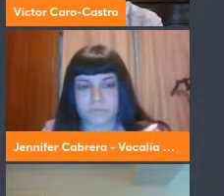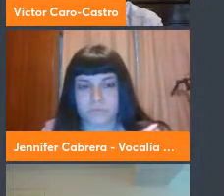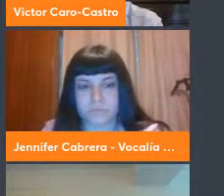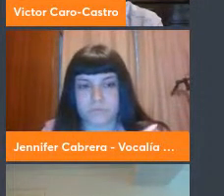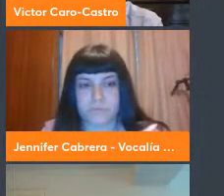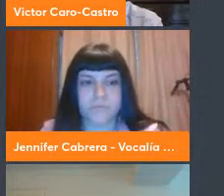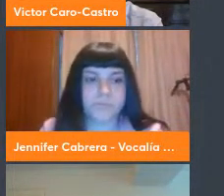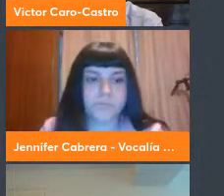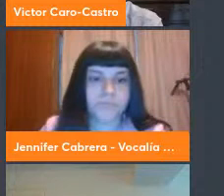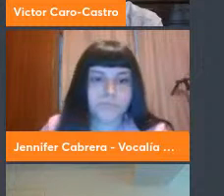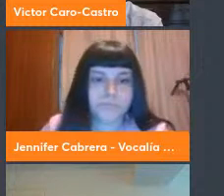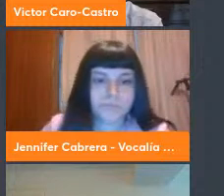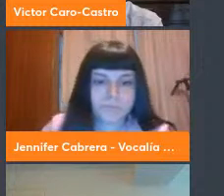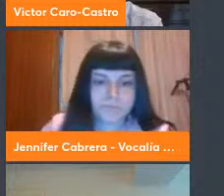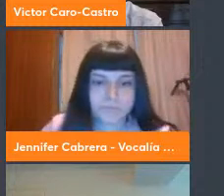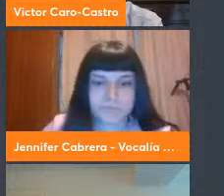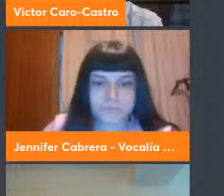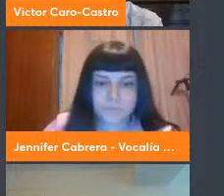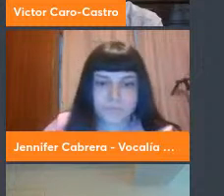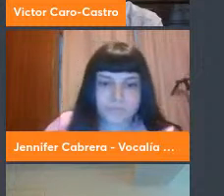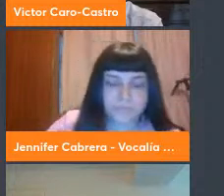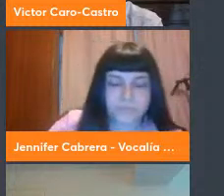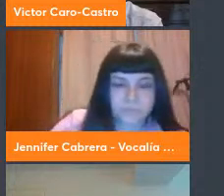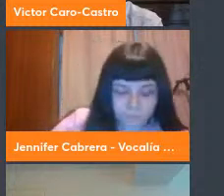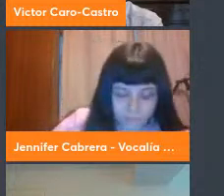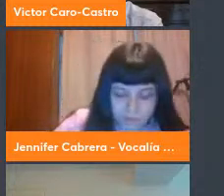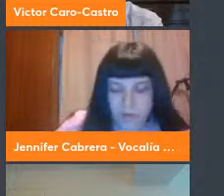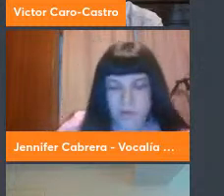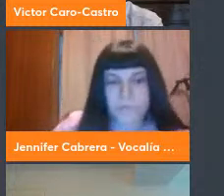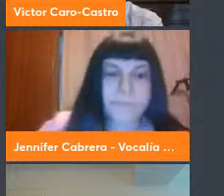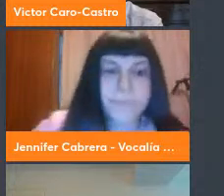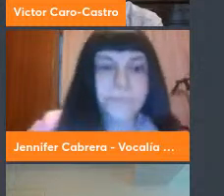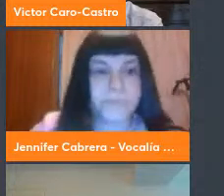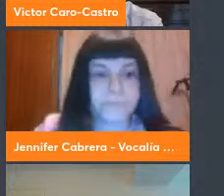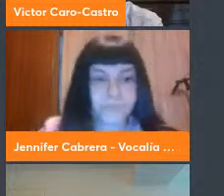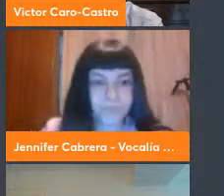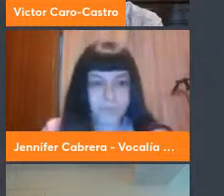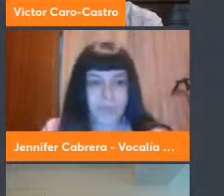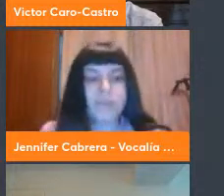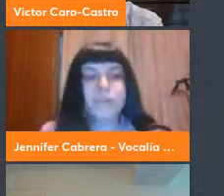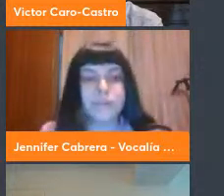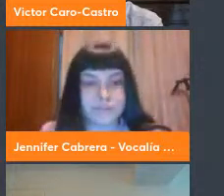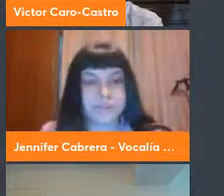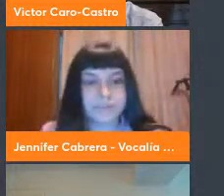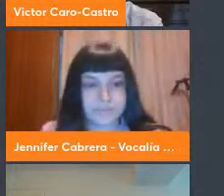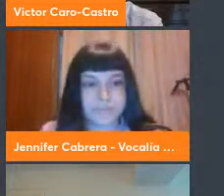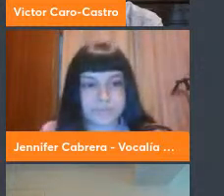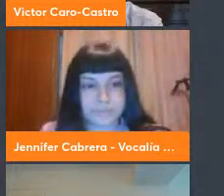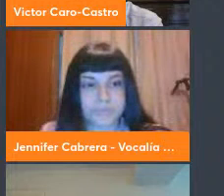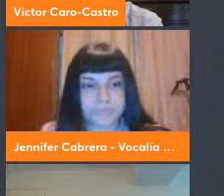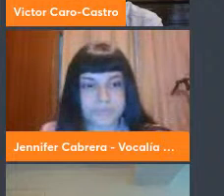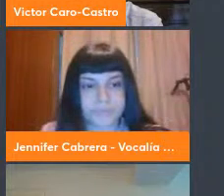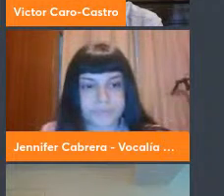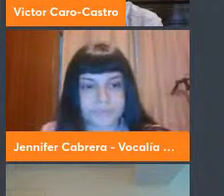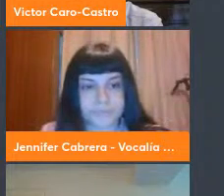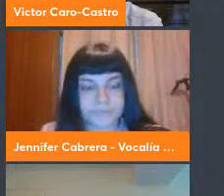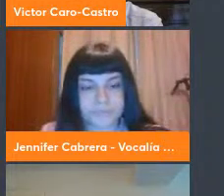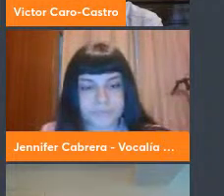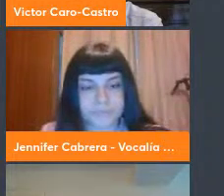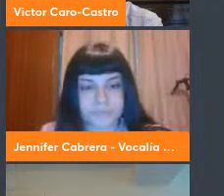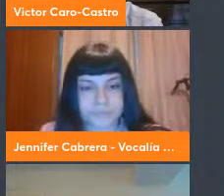en la agenda y cómo contribuye es por eso que Chile que ha presentado ya dos informes voluntarios el 2017 y el 2019